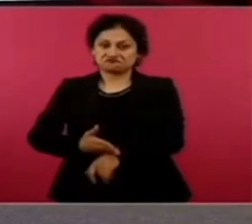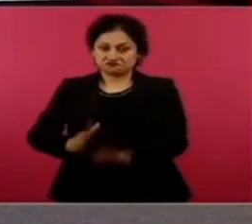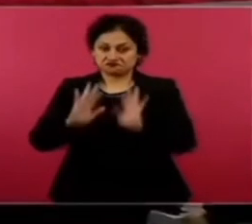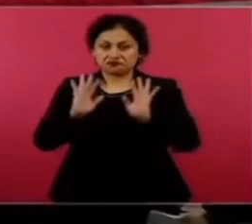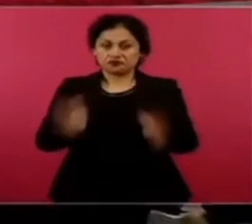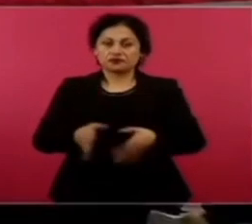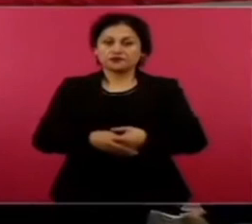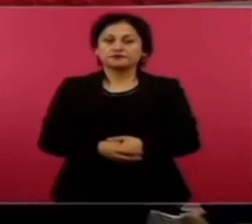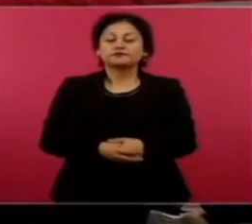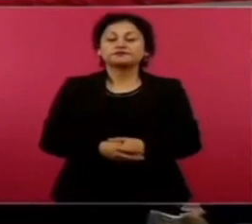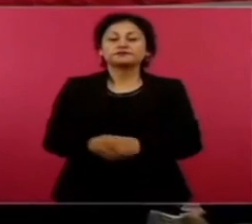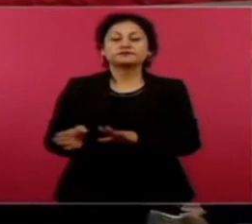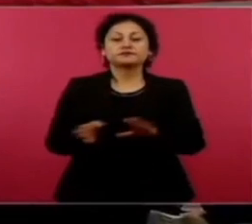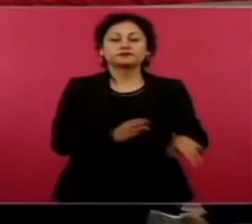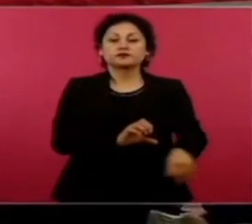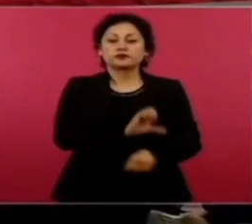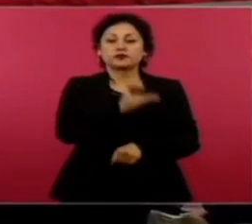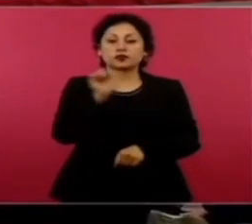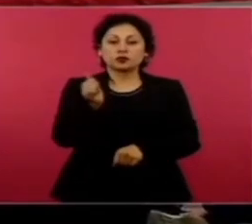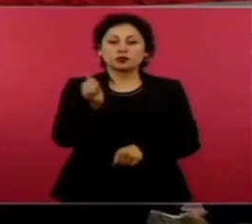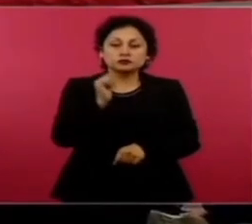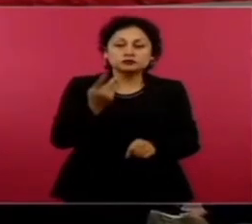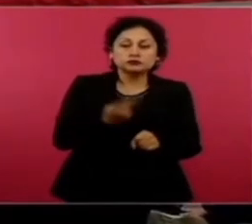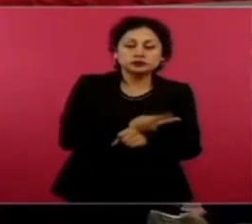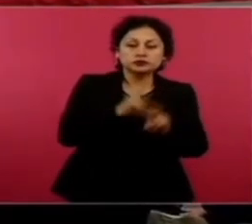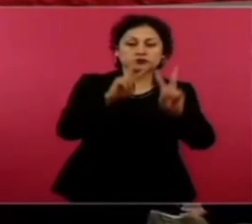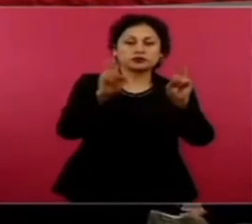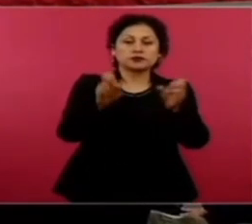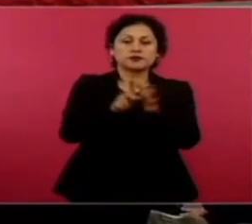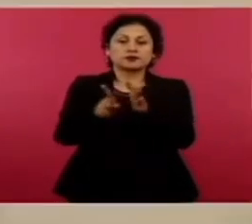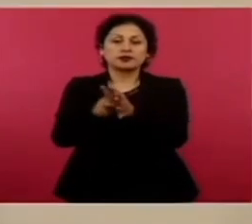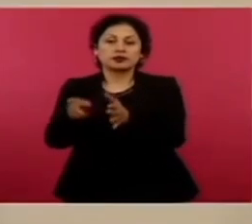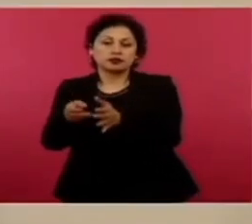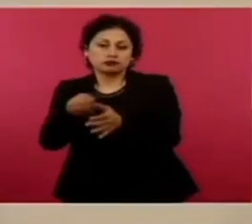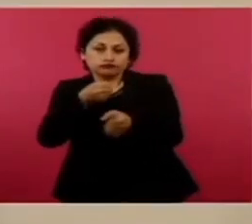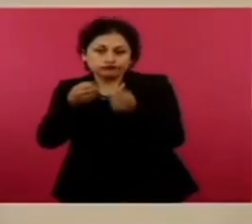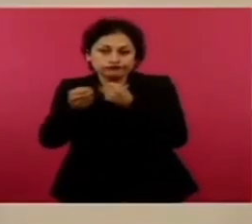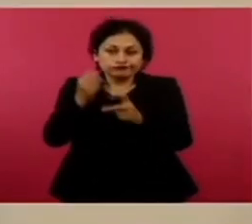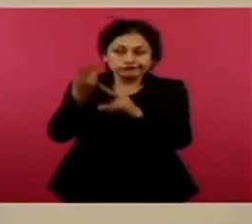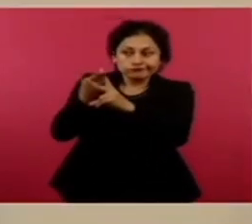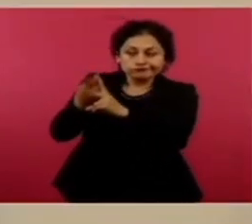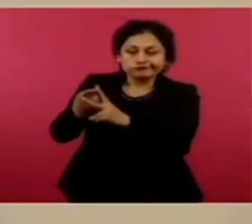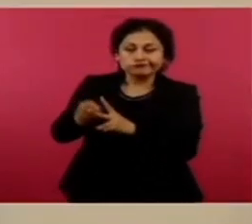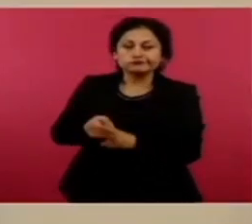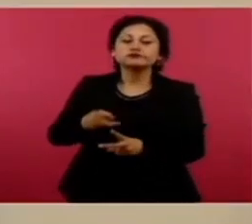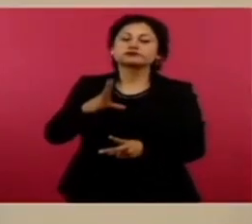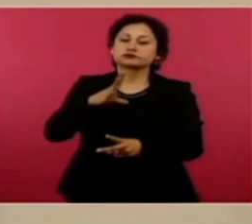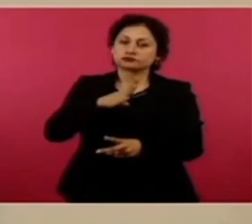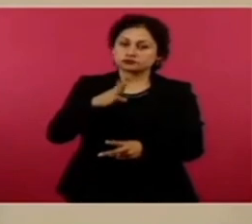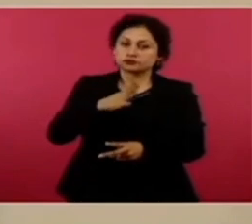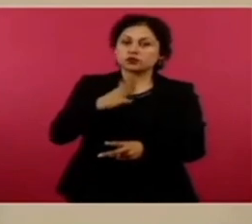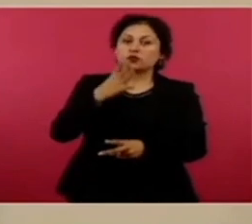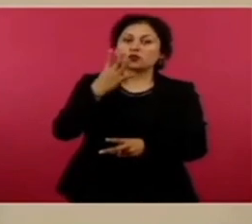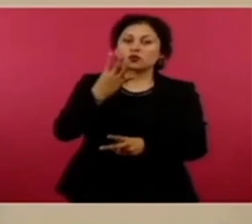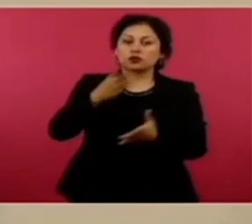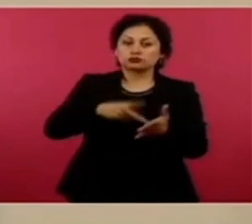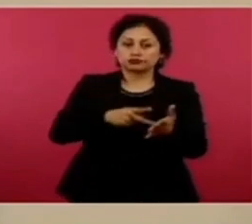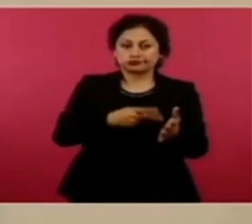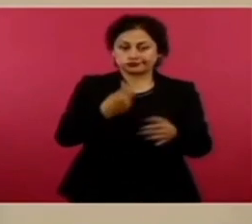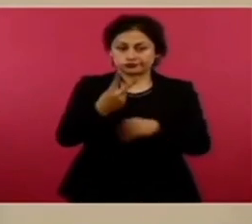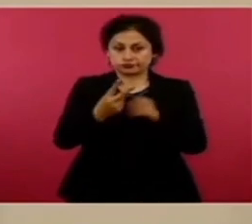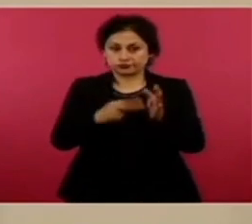señaló cuanto a los asesinatos de los Estados Unidos, continuamos con señaló a Avelar Gutiérrez de favorecer al grupo delictivo Los Quinis vinculado